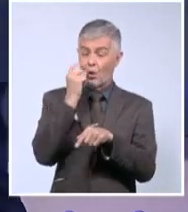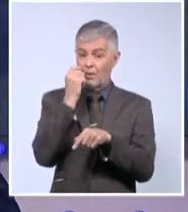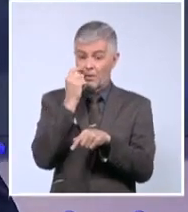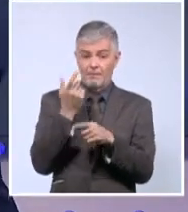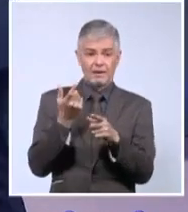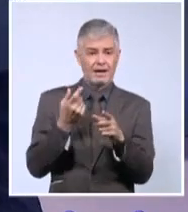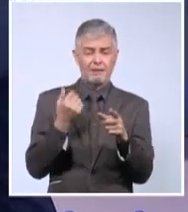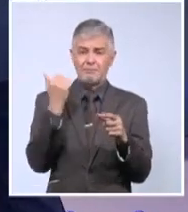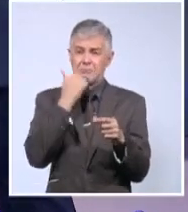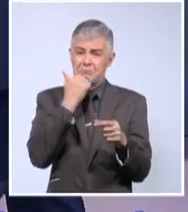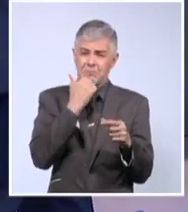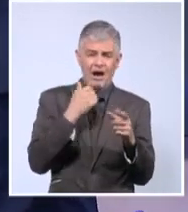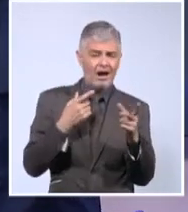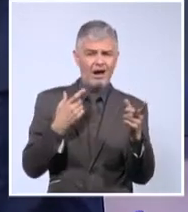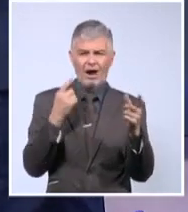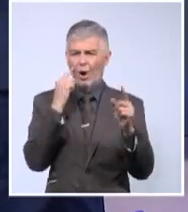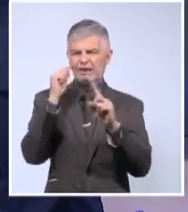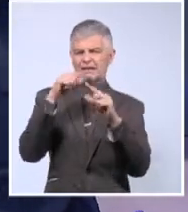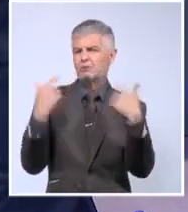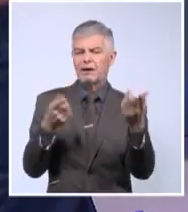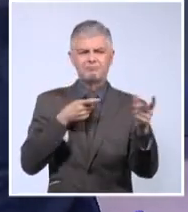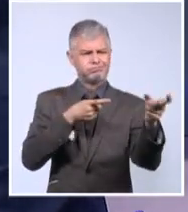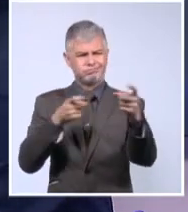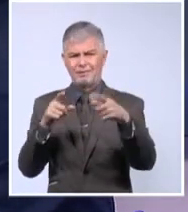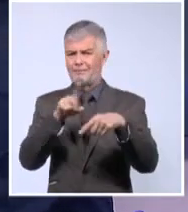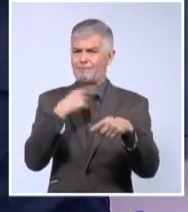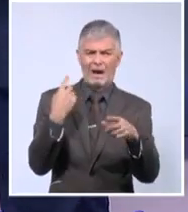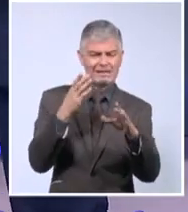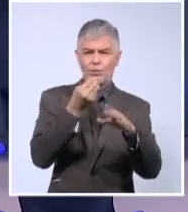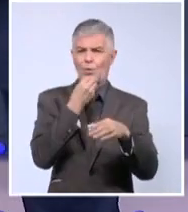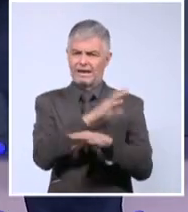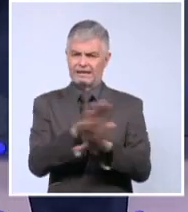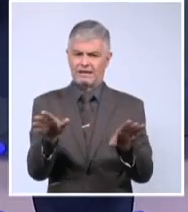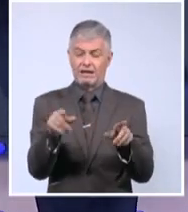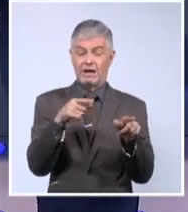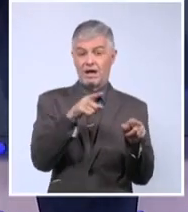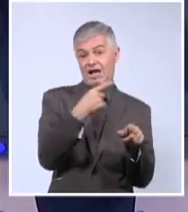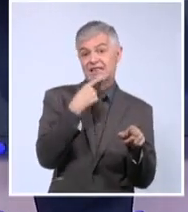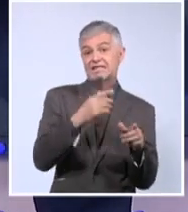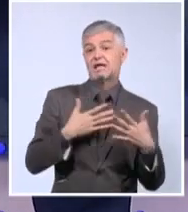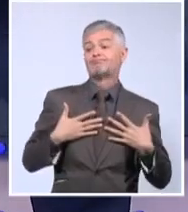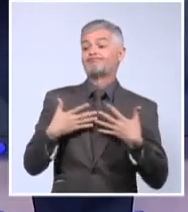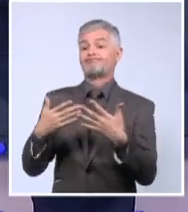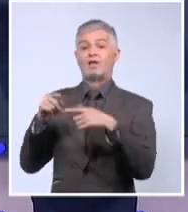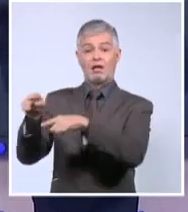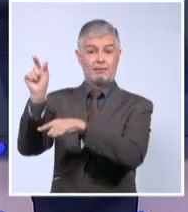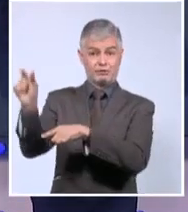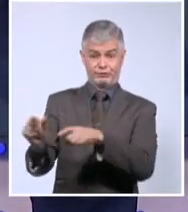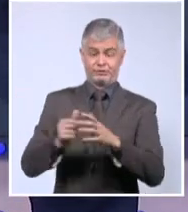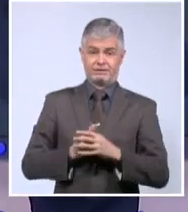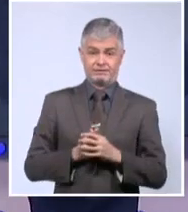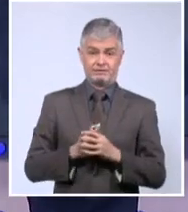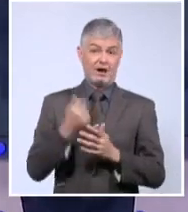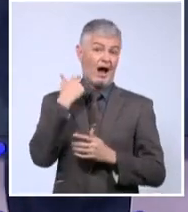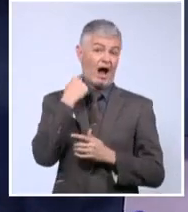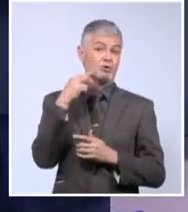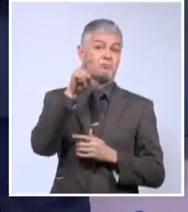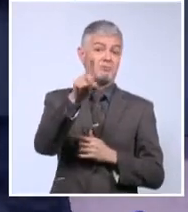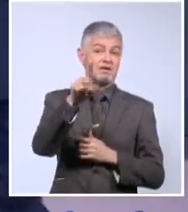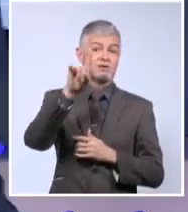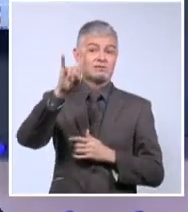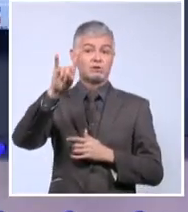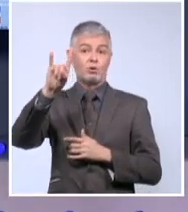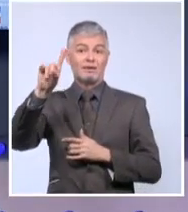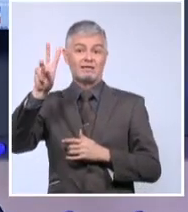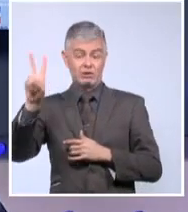al final, para no leer todo esto que es más o menos parecido, dice, En 1992, la Comisión